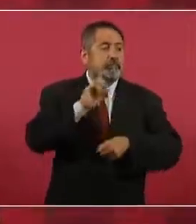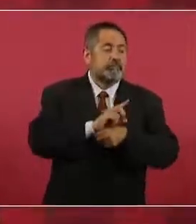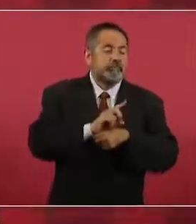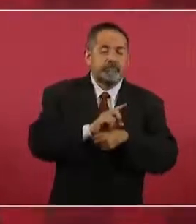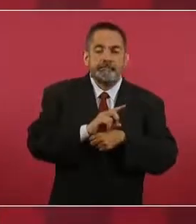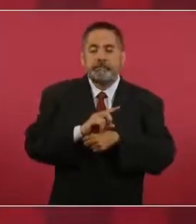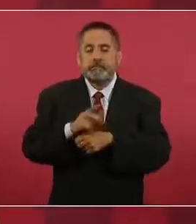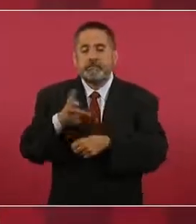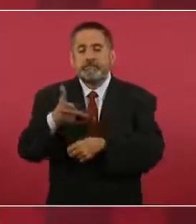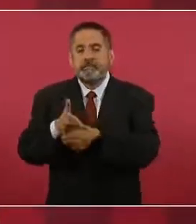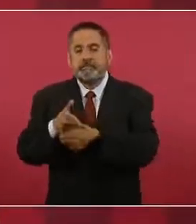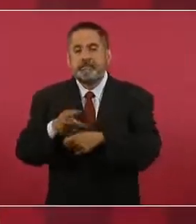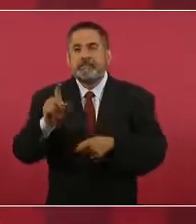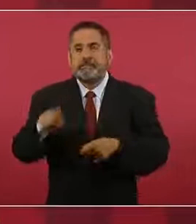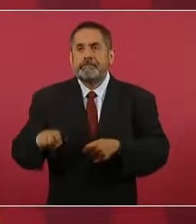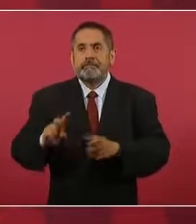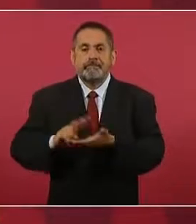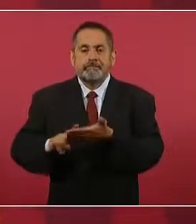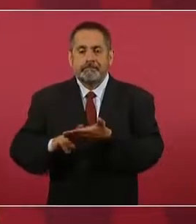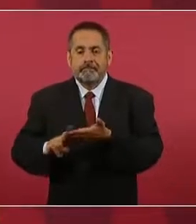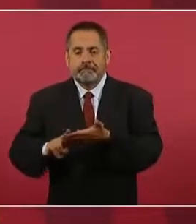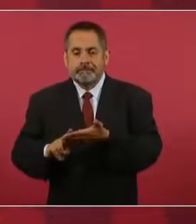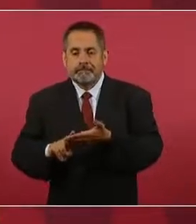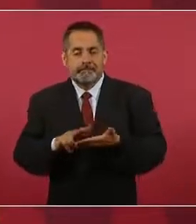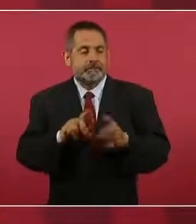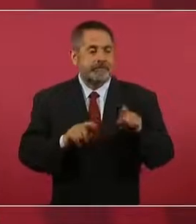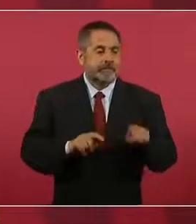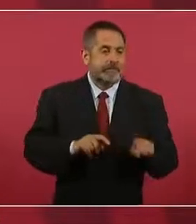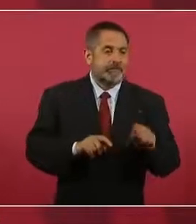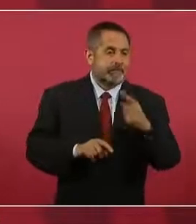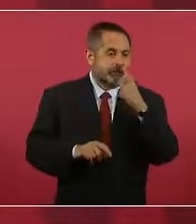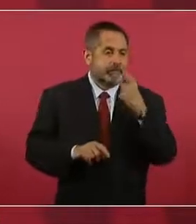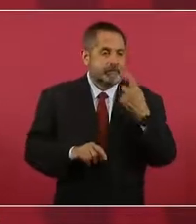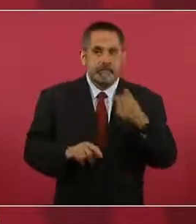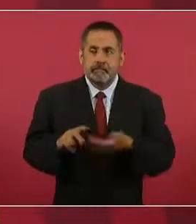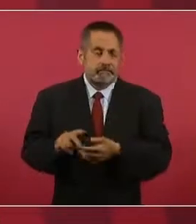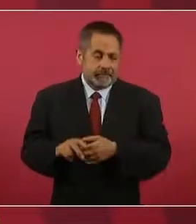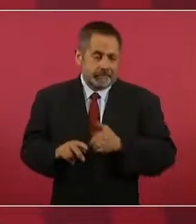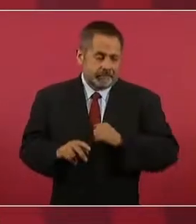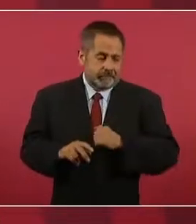y pasaba todo.